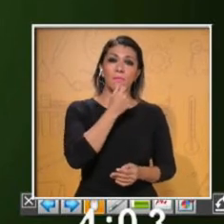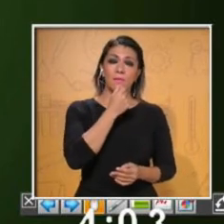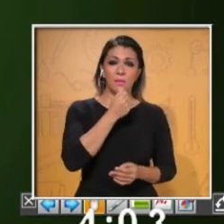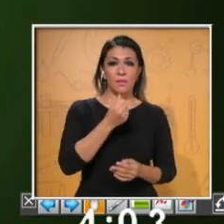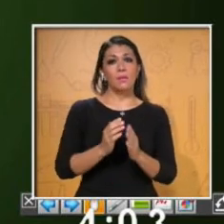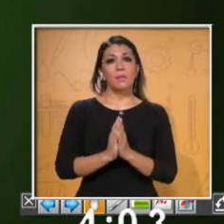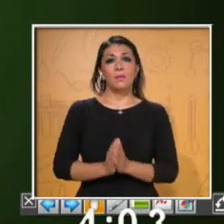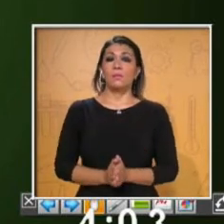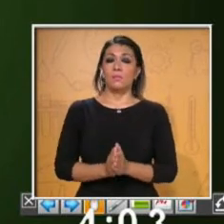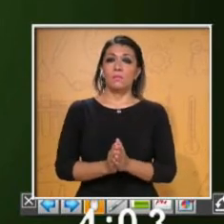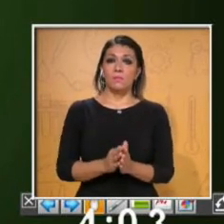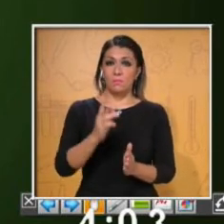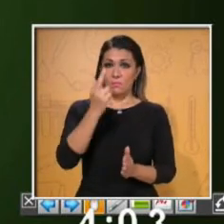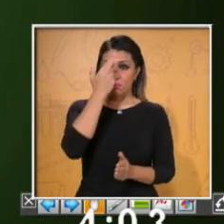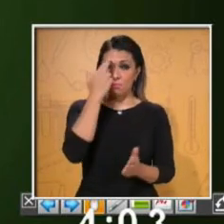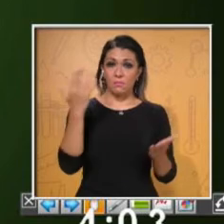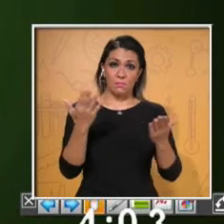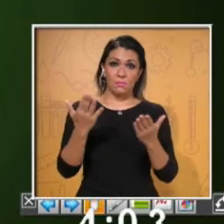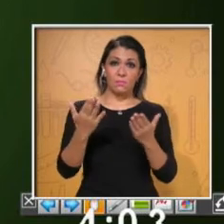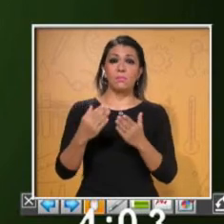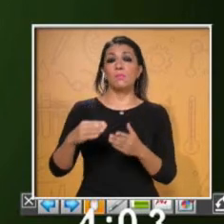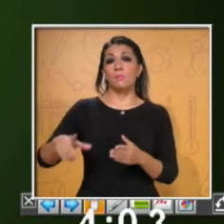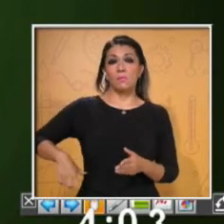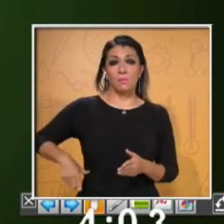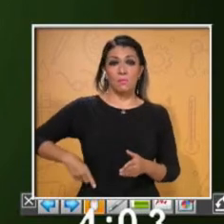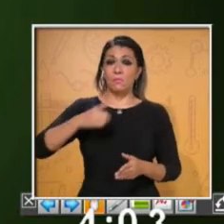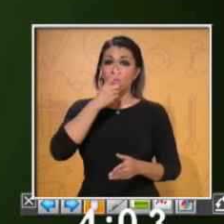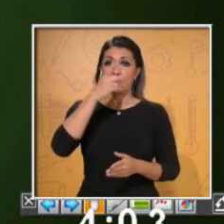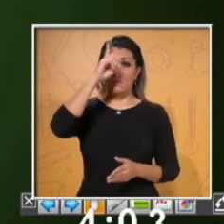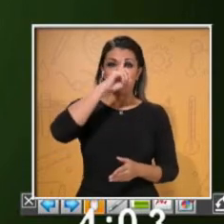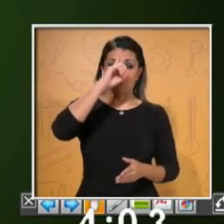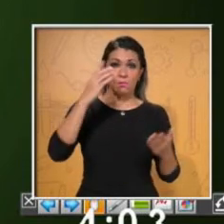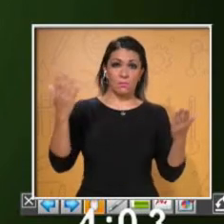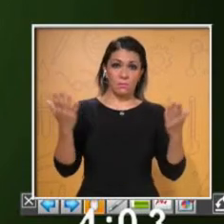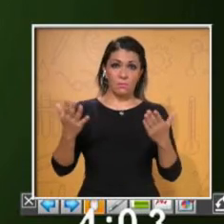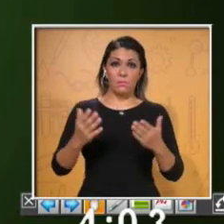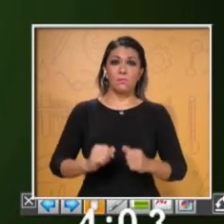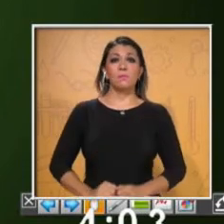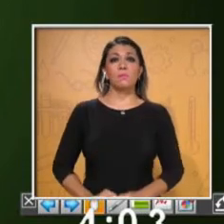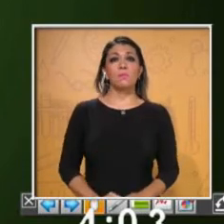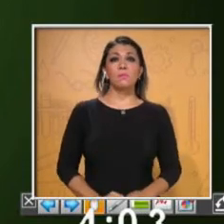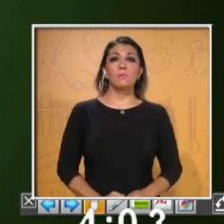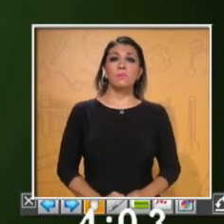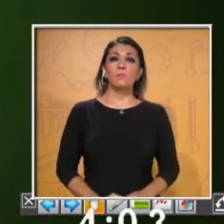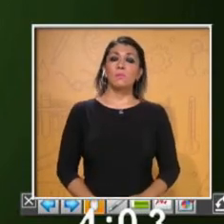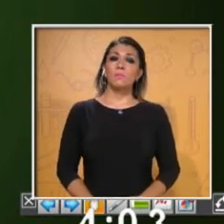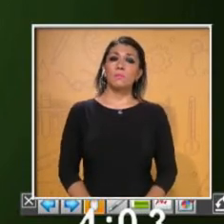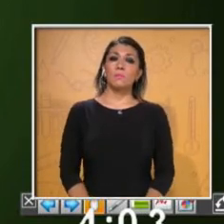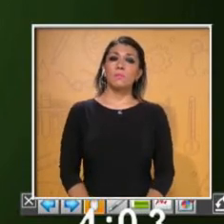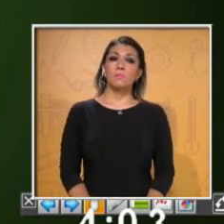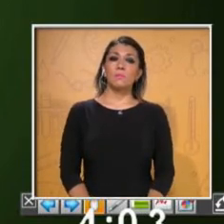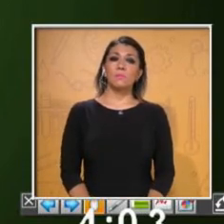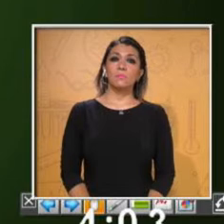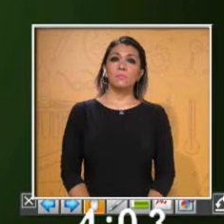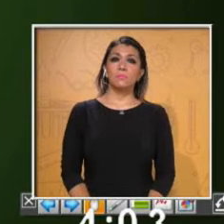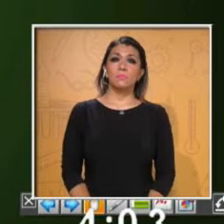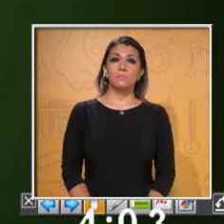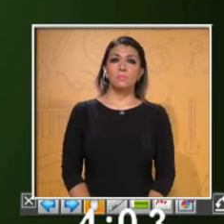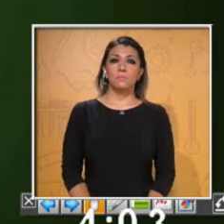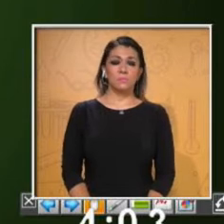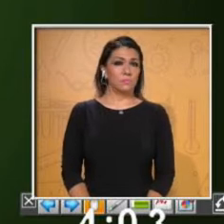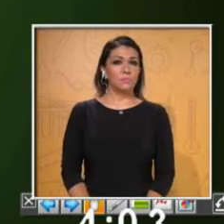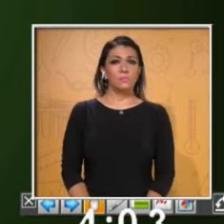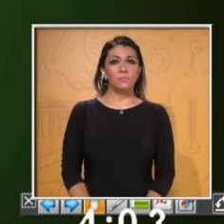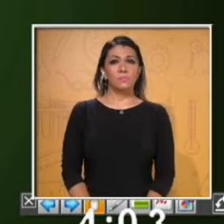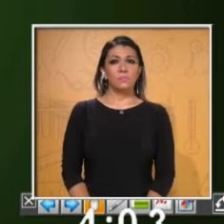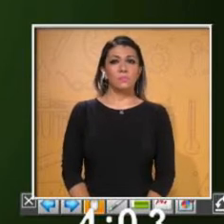las medidas preventivas que nos recomiendan las autoridades. When sniffing or coughing, cover your nose and mouth with